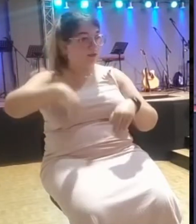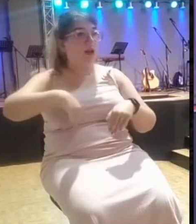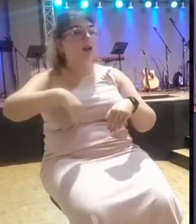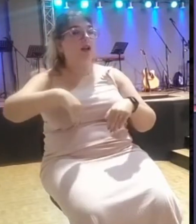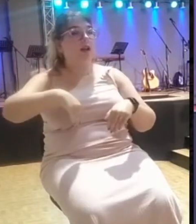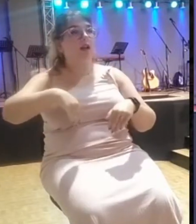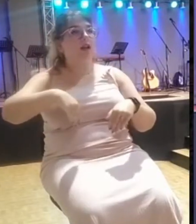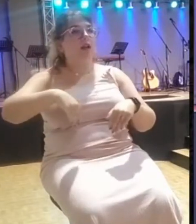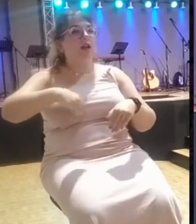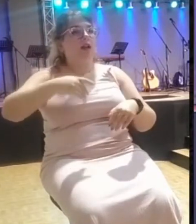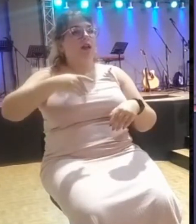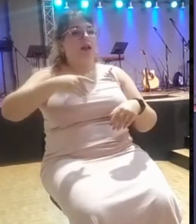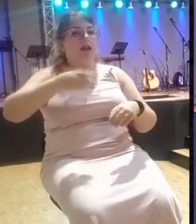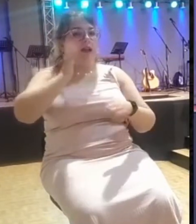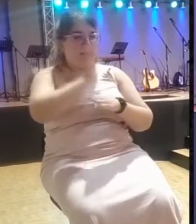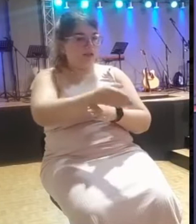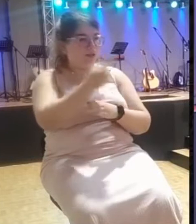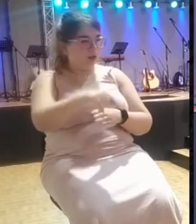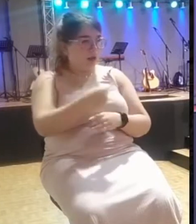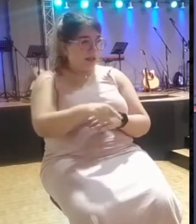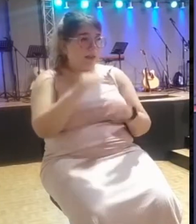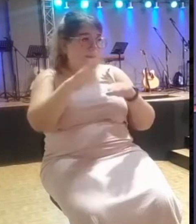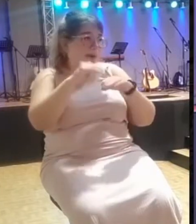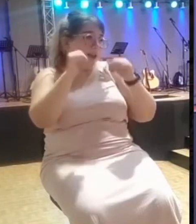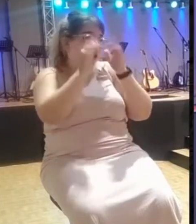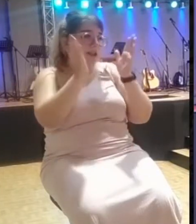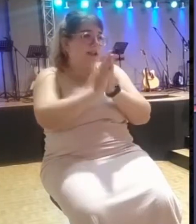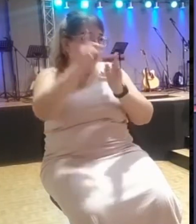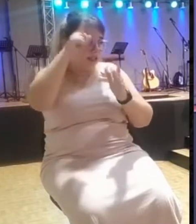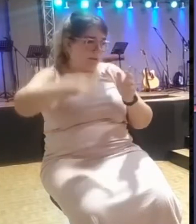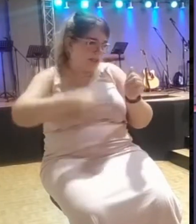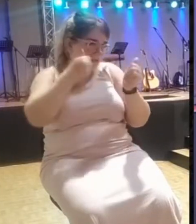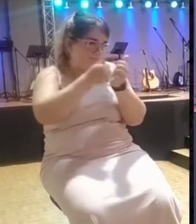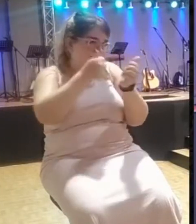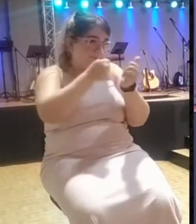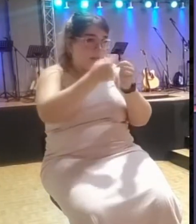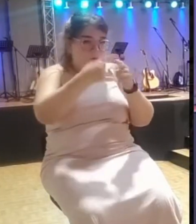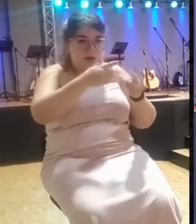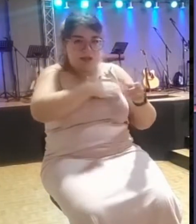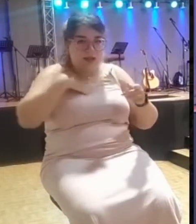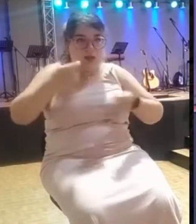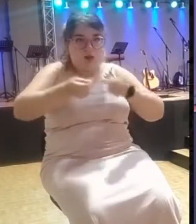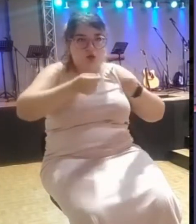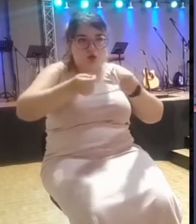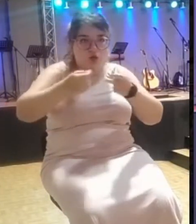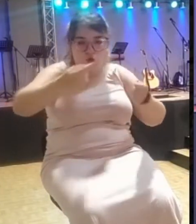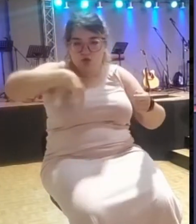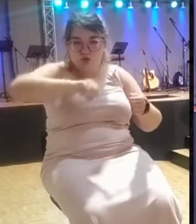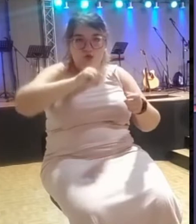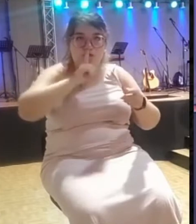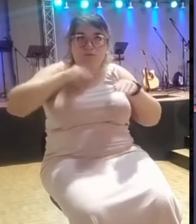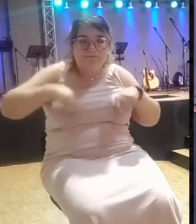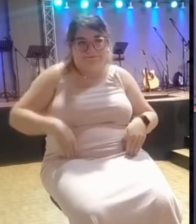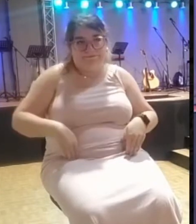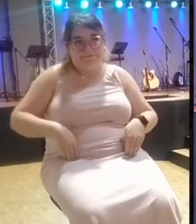la Iglesia, pues, va a haber persecución porque están tratando de controlarnos para que no hablemos lo que ellos no quieren.